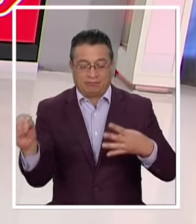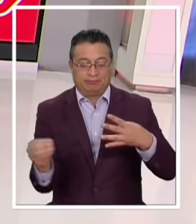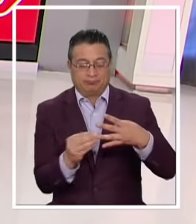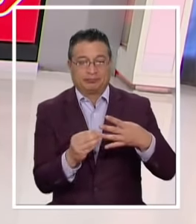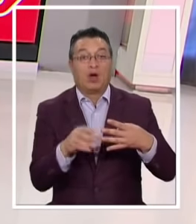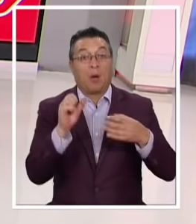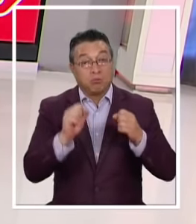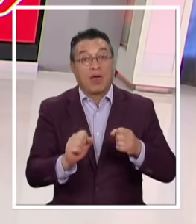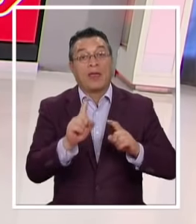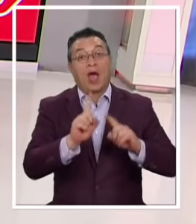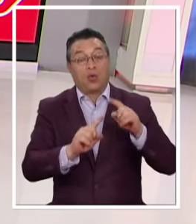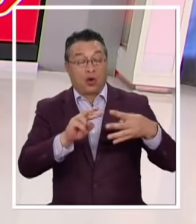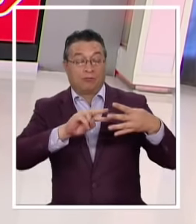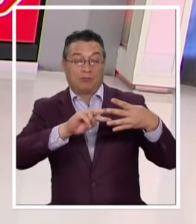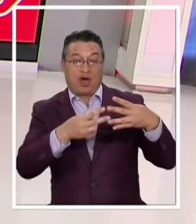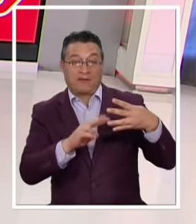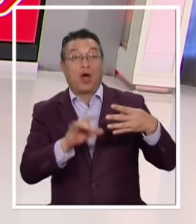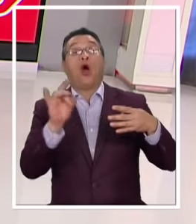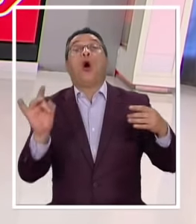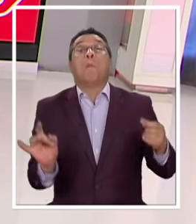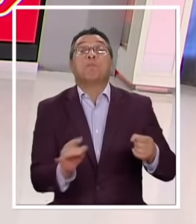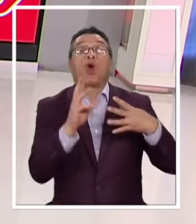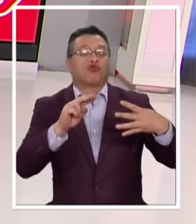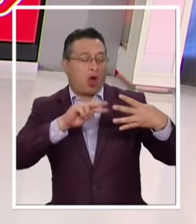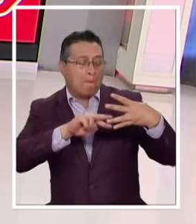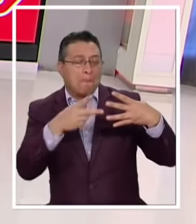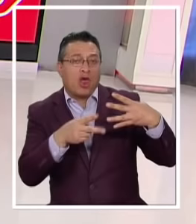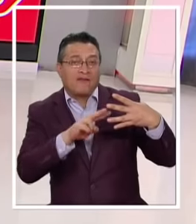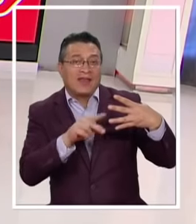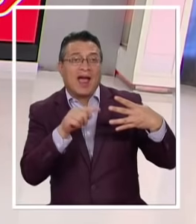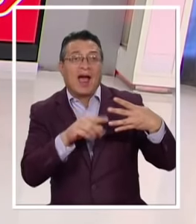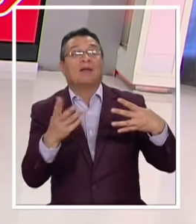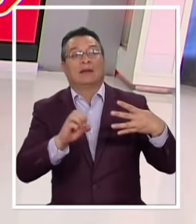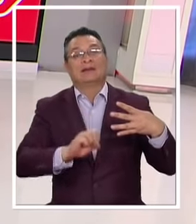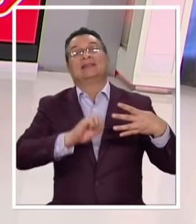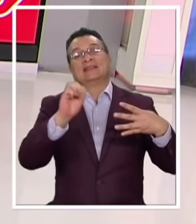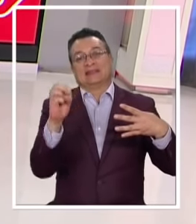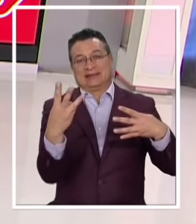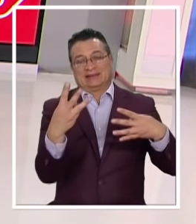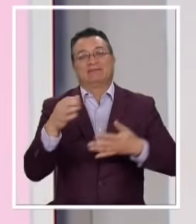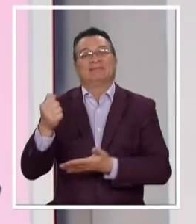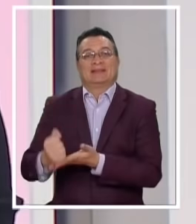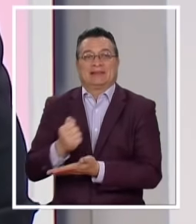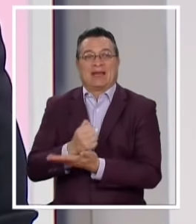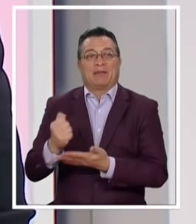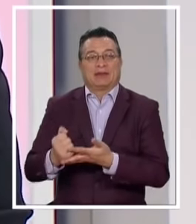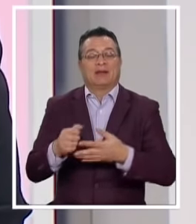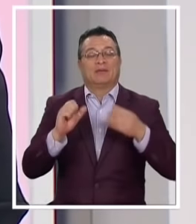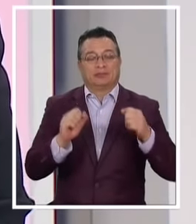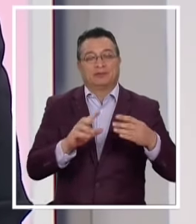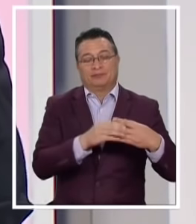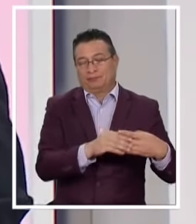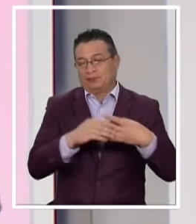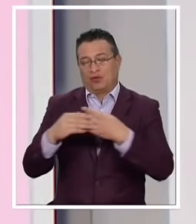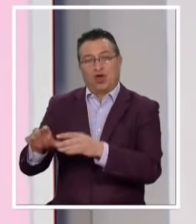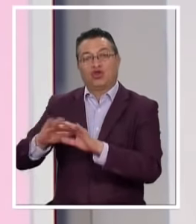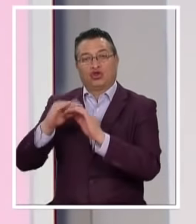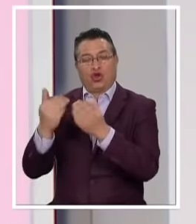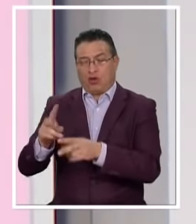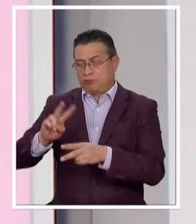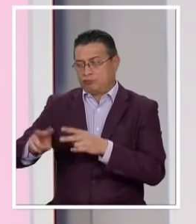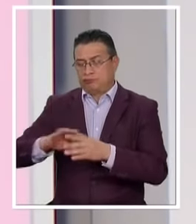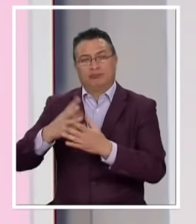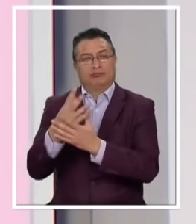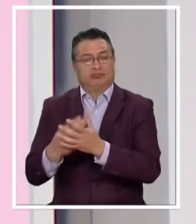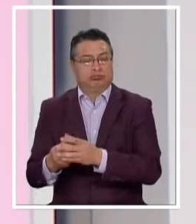podrían haber algunas modificaciones del Senado Si se modifica pasa al tercer trámite Donde ya estaría zanjado todos los problemas Y